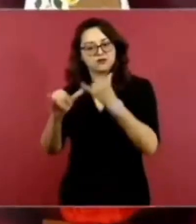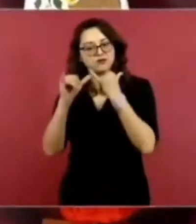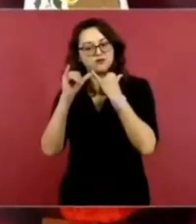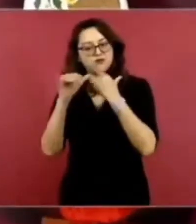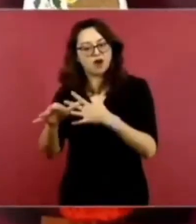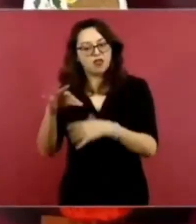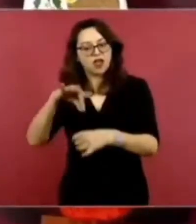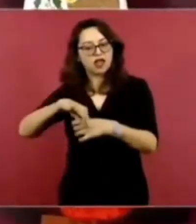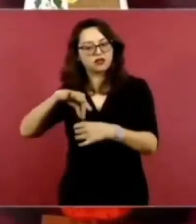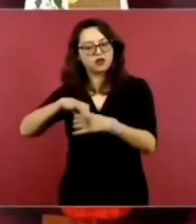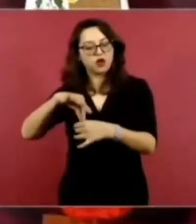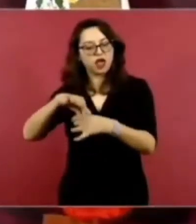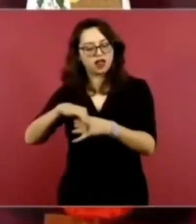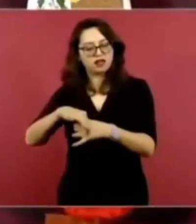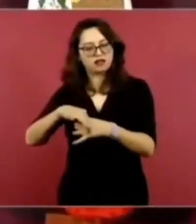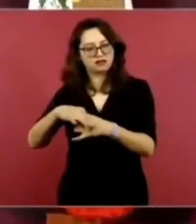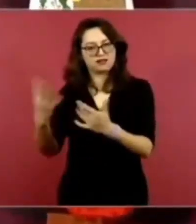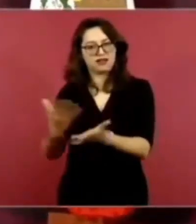presidencia